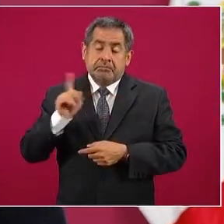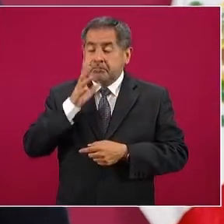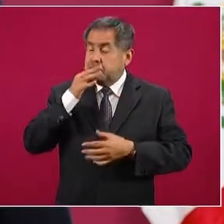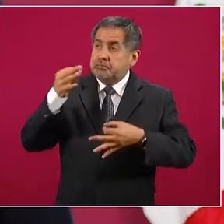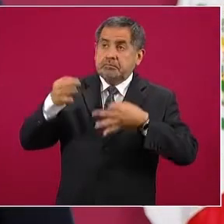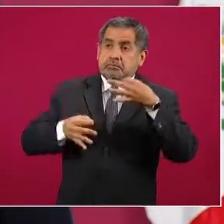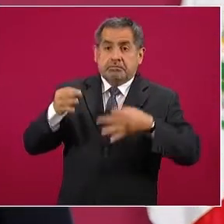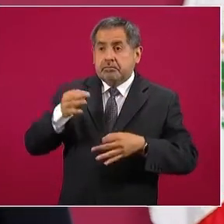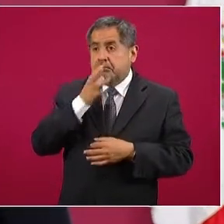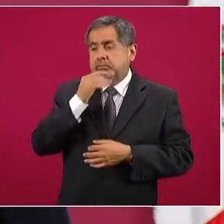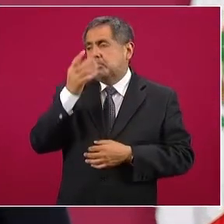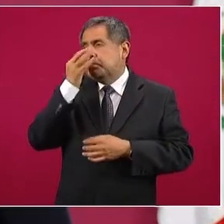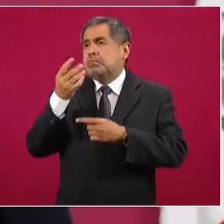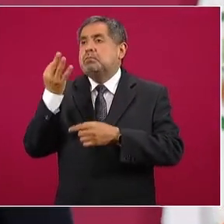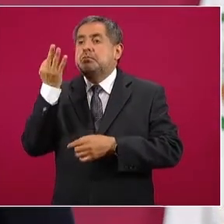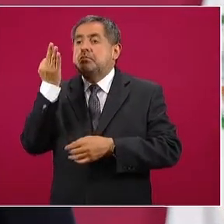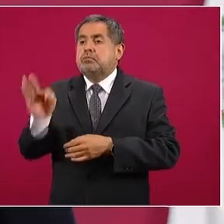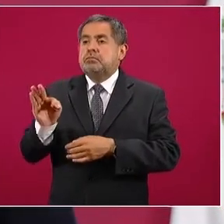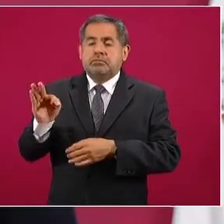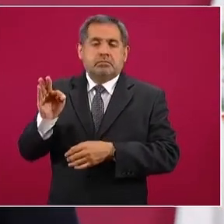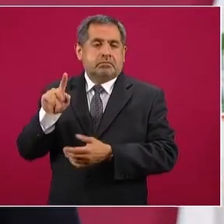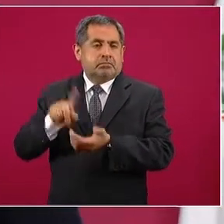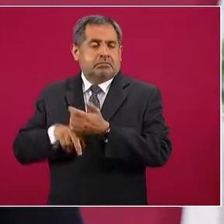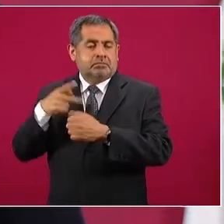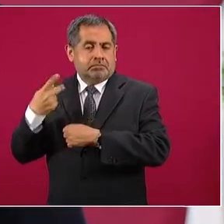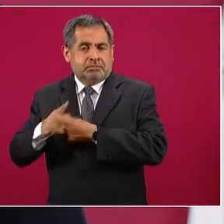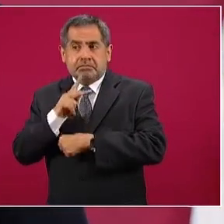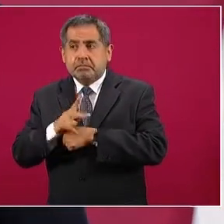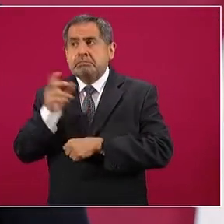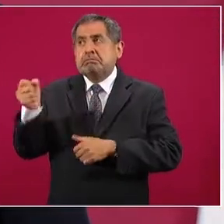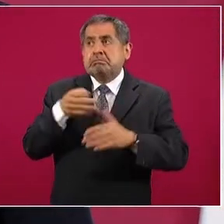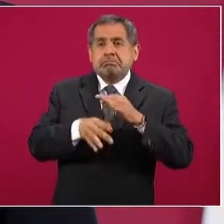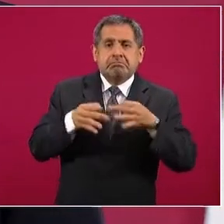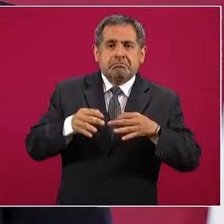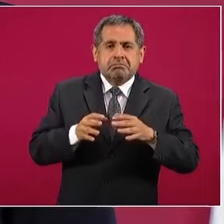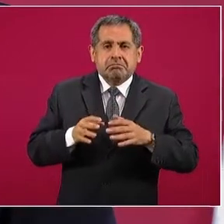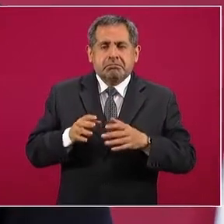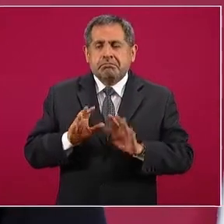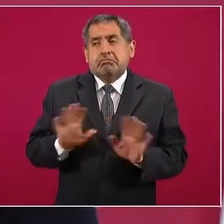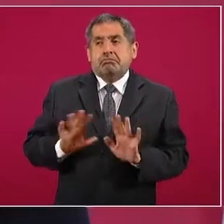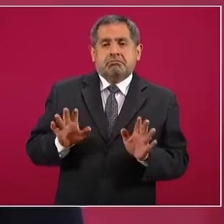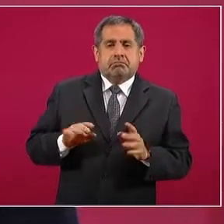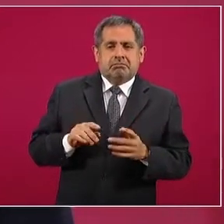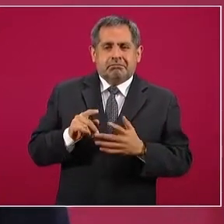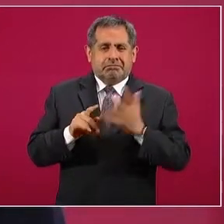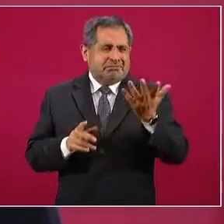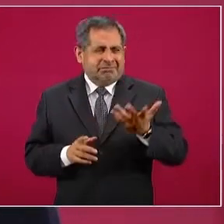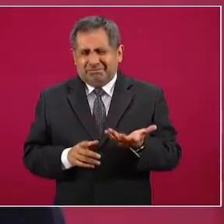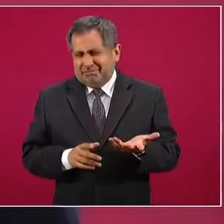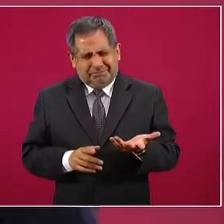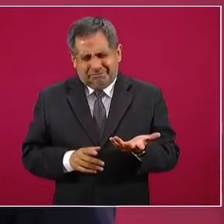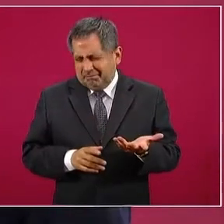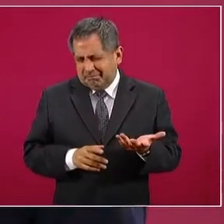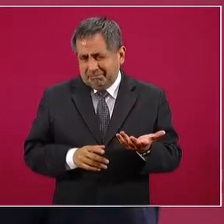que por traición a la patria, tendría que ser como Santana